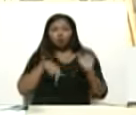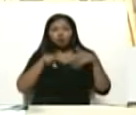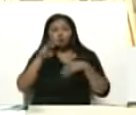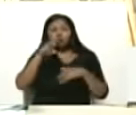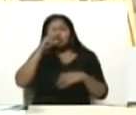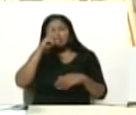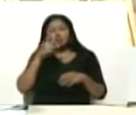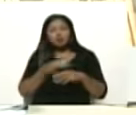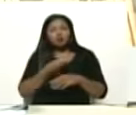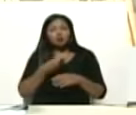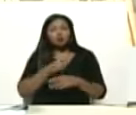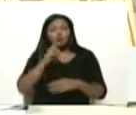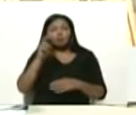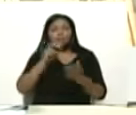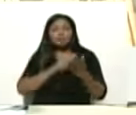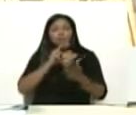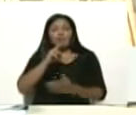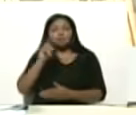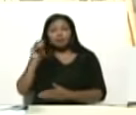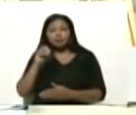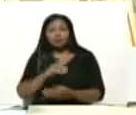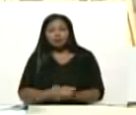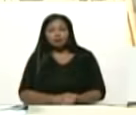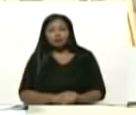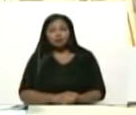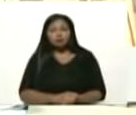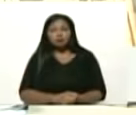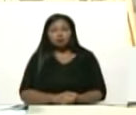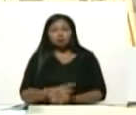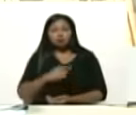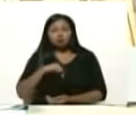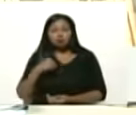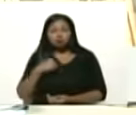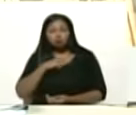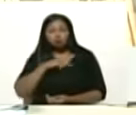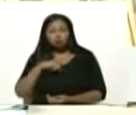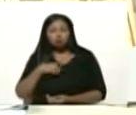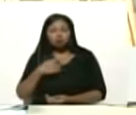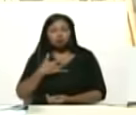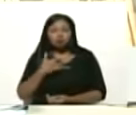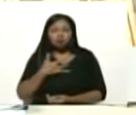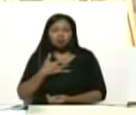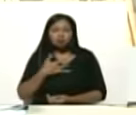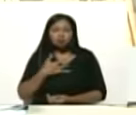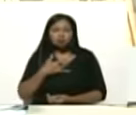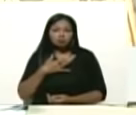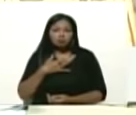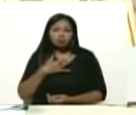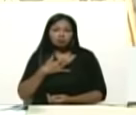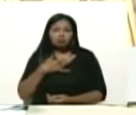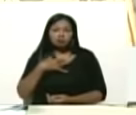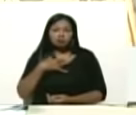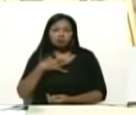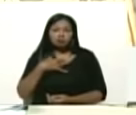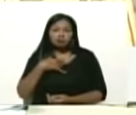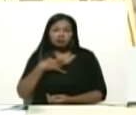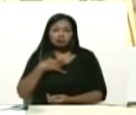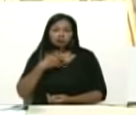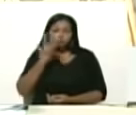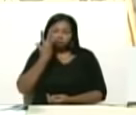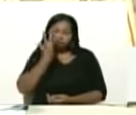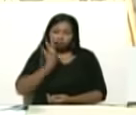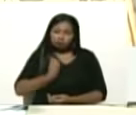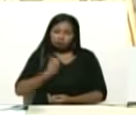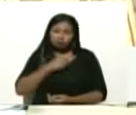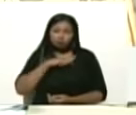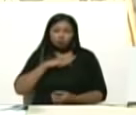2020 recibimos la dolorosa infausta noticia de la muerte de